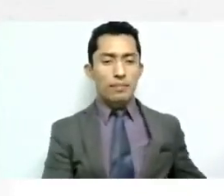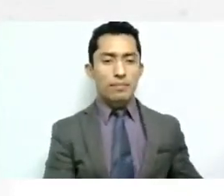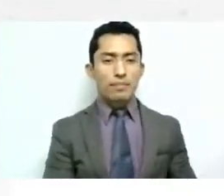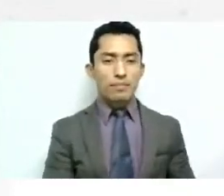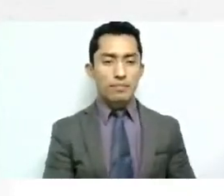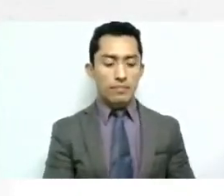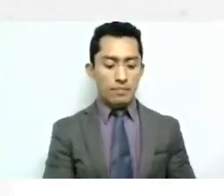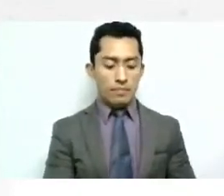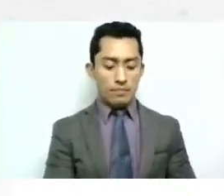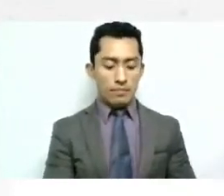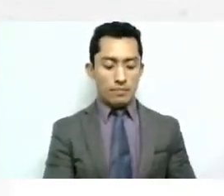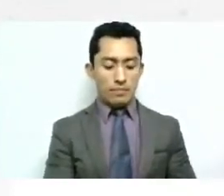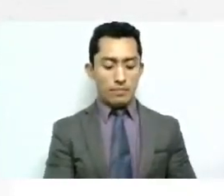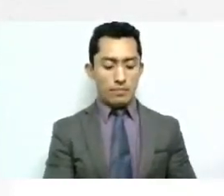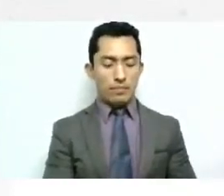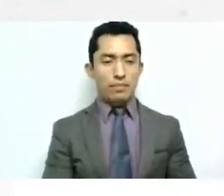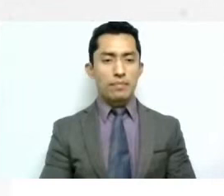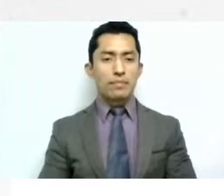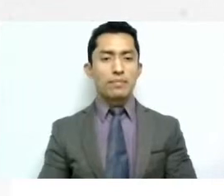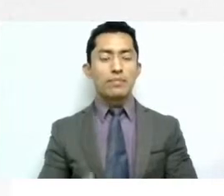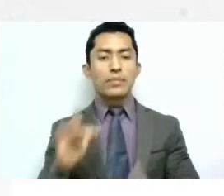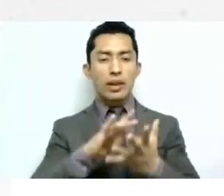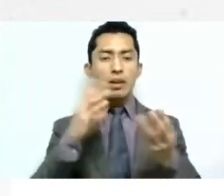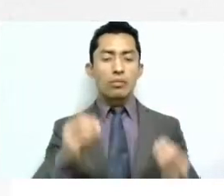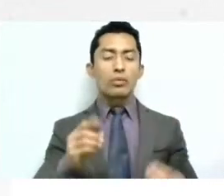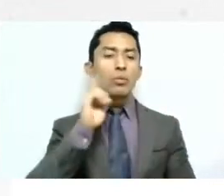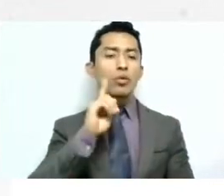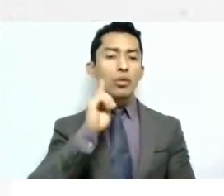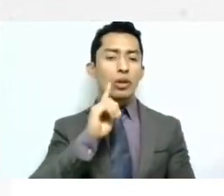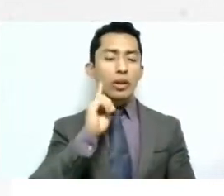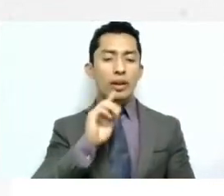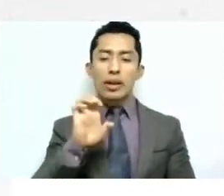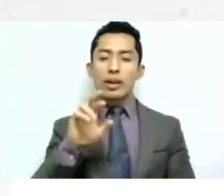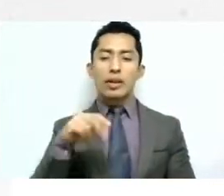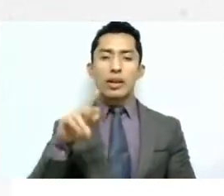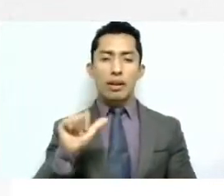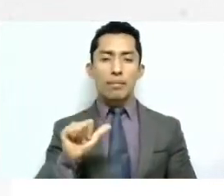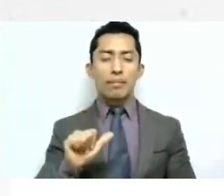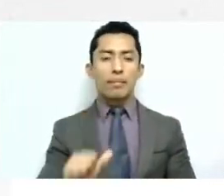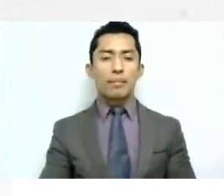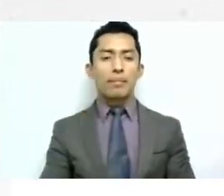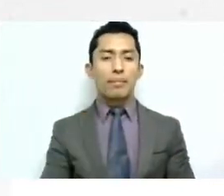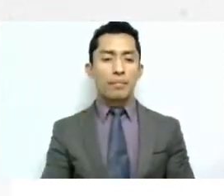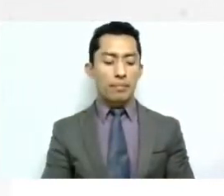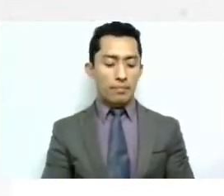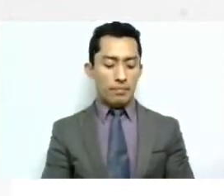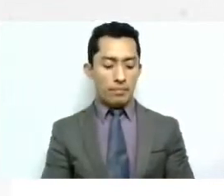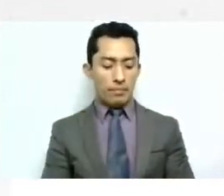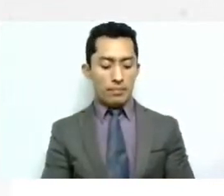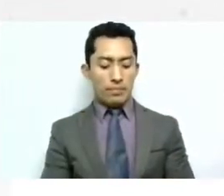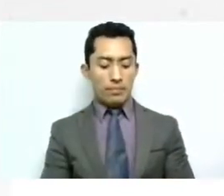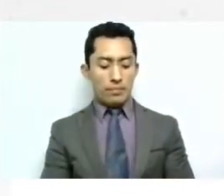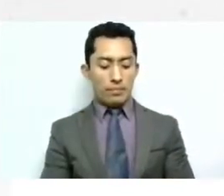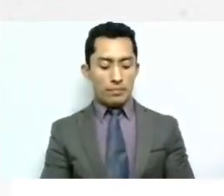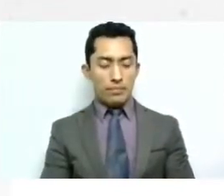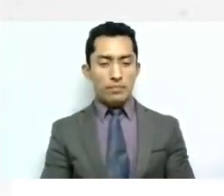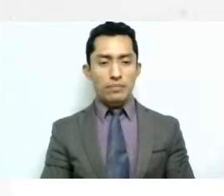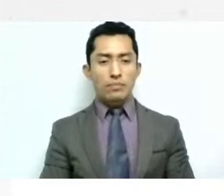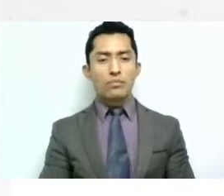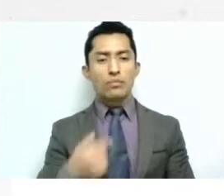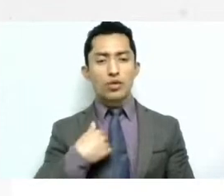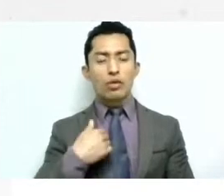muchas gracias Erika por favor como yo les comento yo creo que si ha habido una